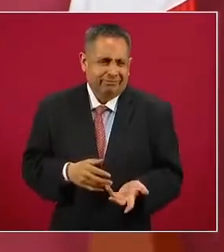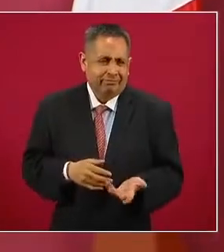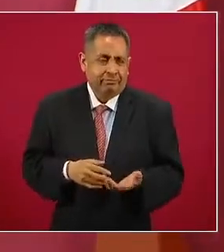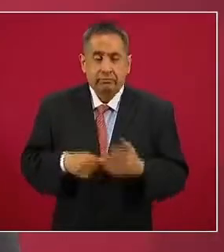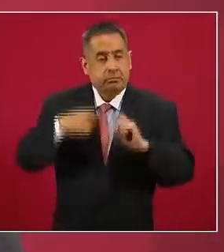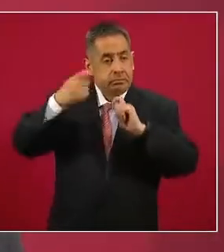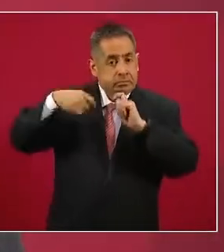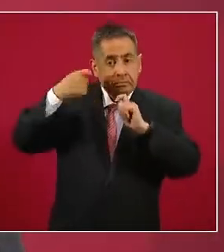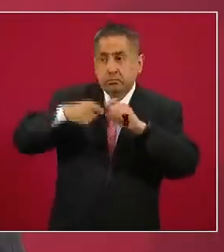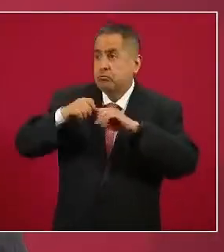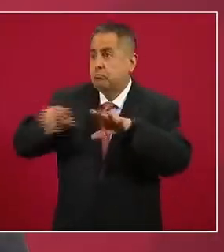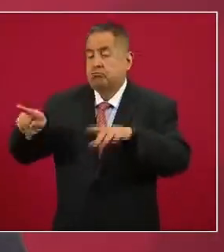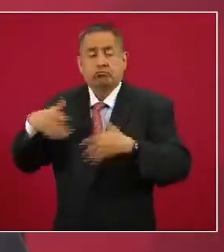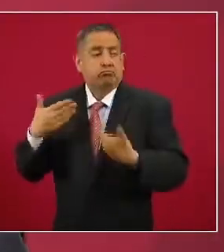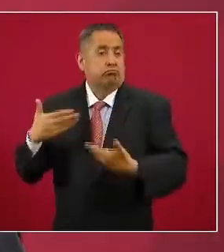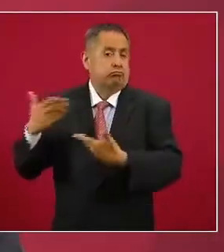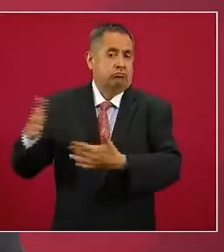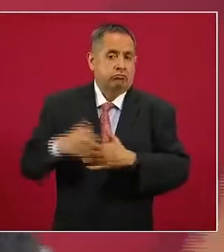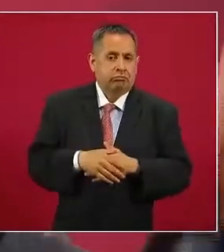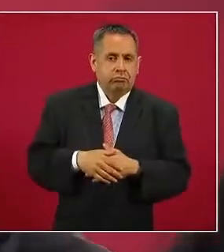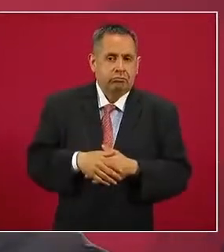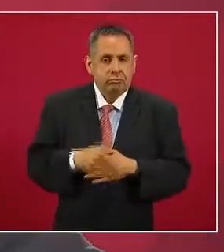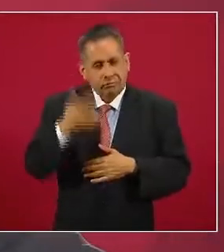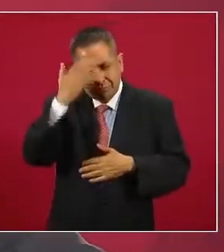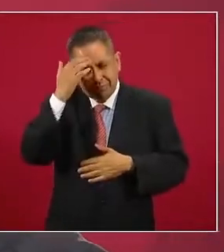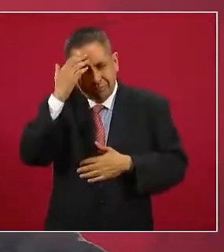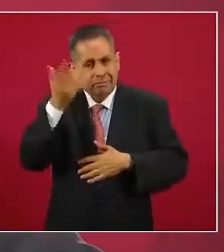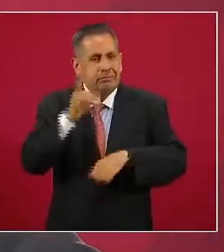bueno hasta montajes